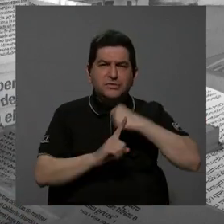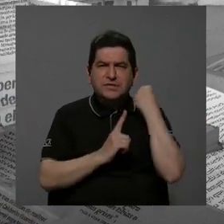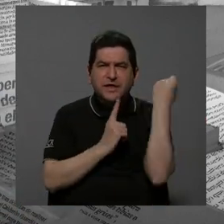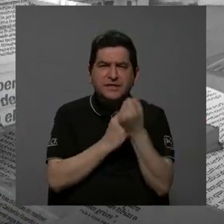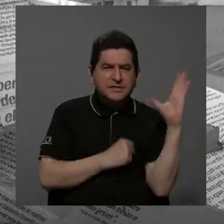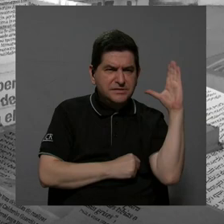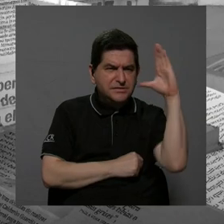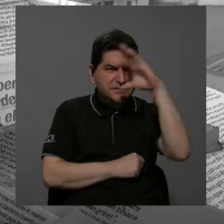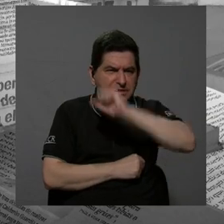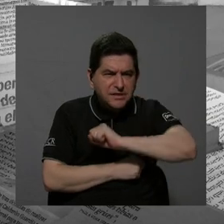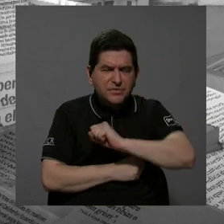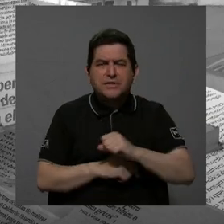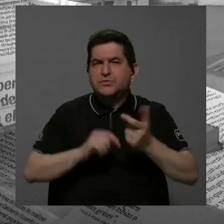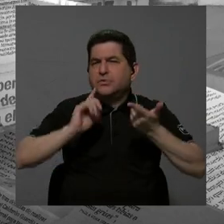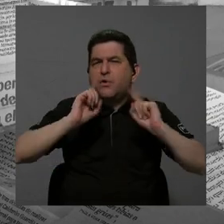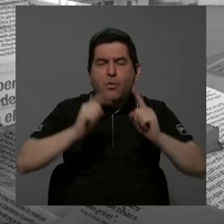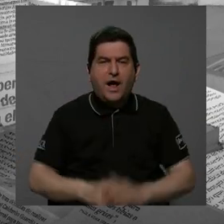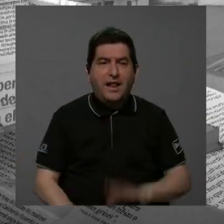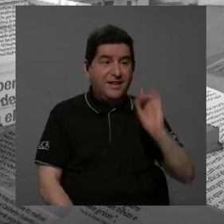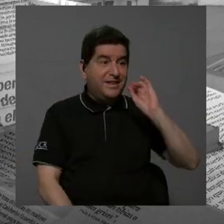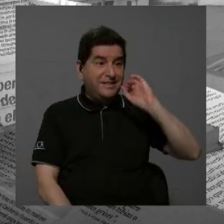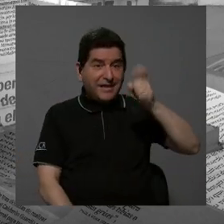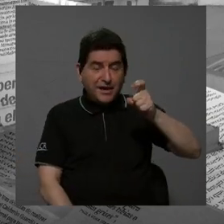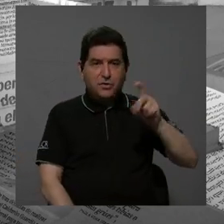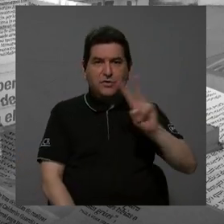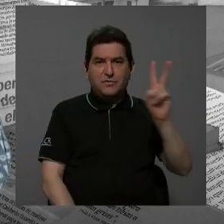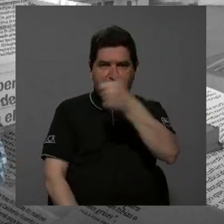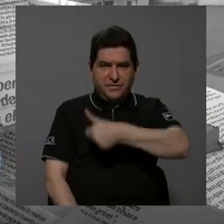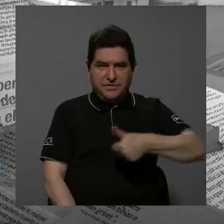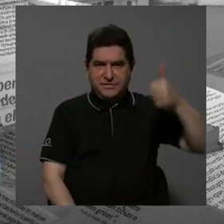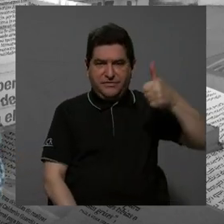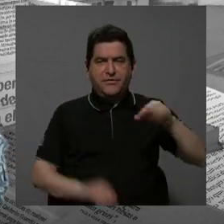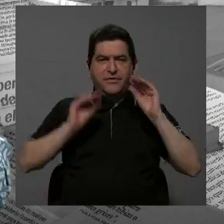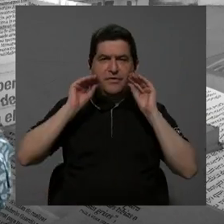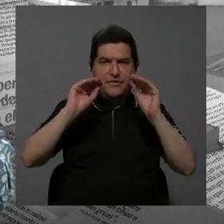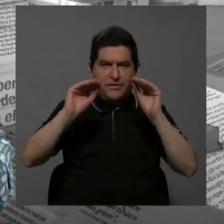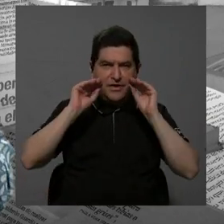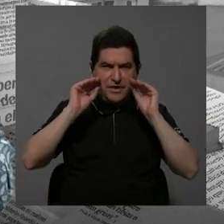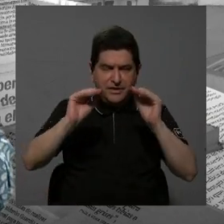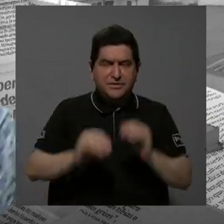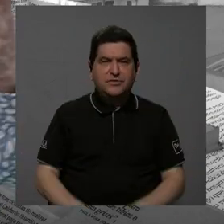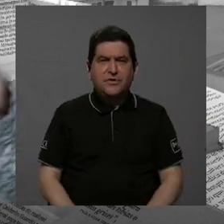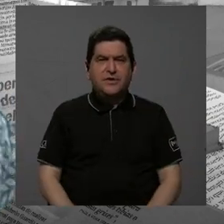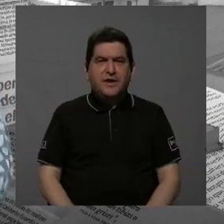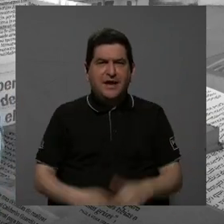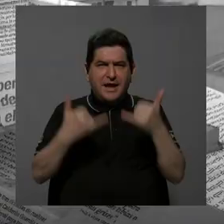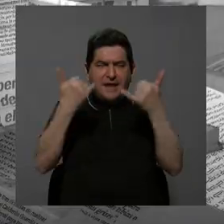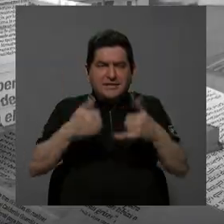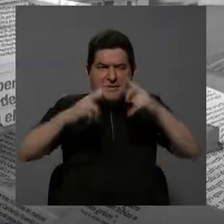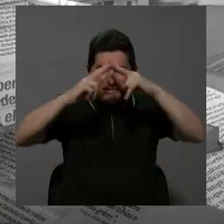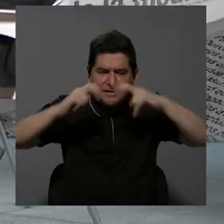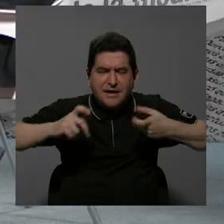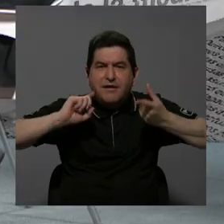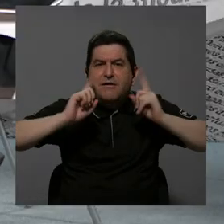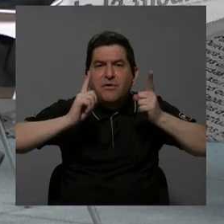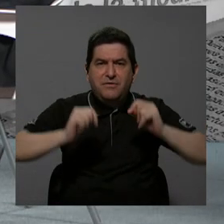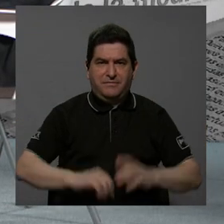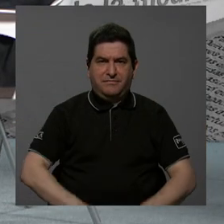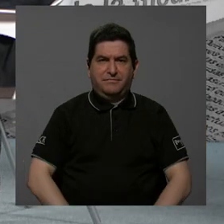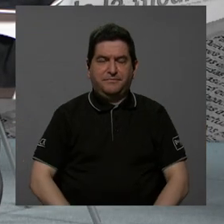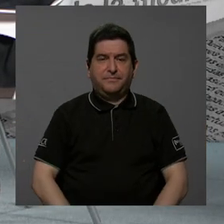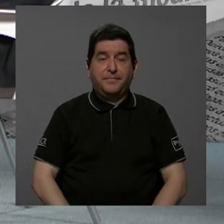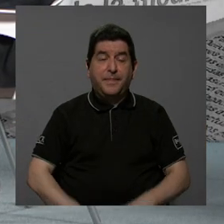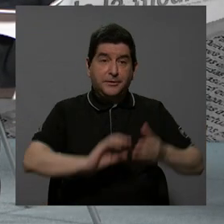detectada la situación? ¿Cuál es el diagnóstico que la vicerectoría de docencia ha mapeado? Bueno,